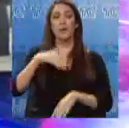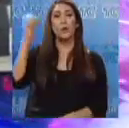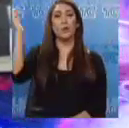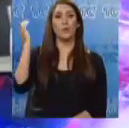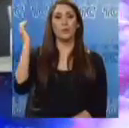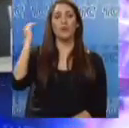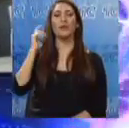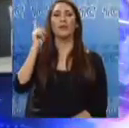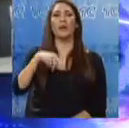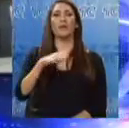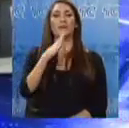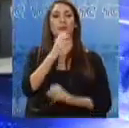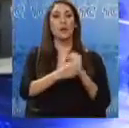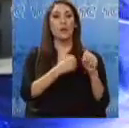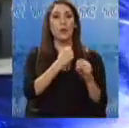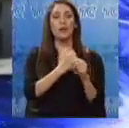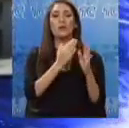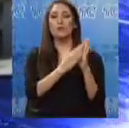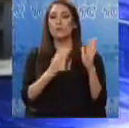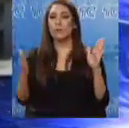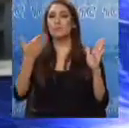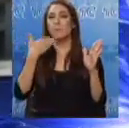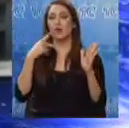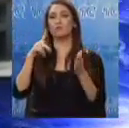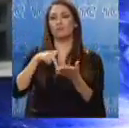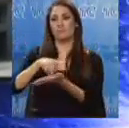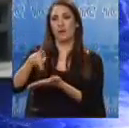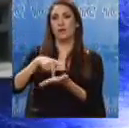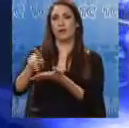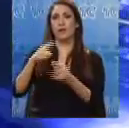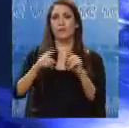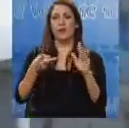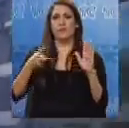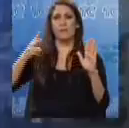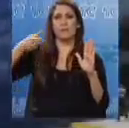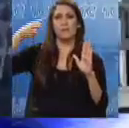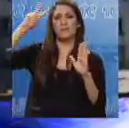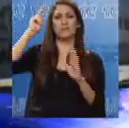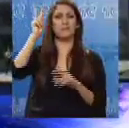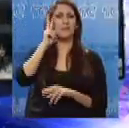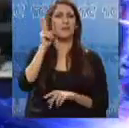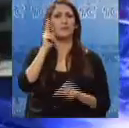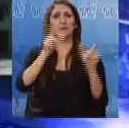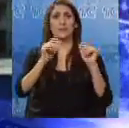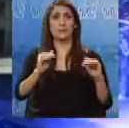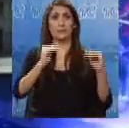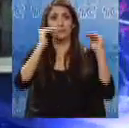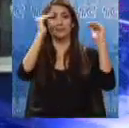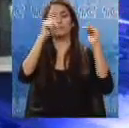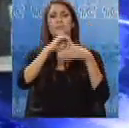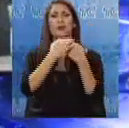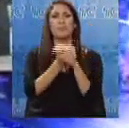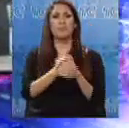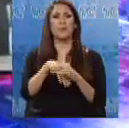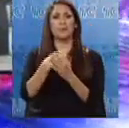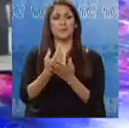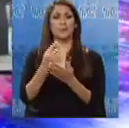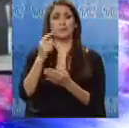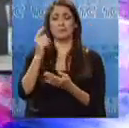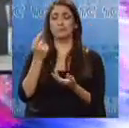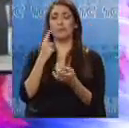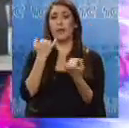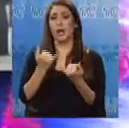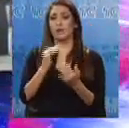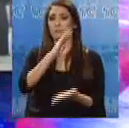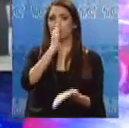de los 5 mejores años, que se ajusten de acuerdo con la inflación, que tengan el mismo techo que el sistema general y que se congelen las